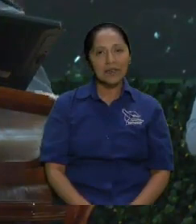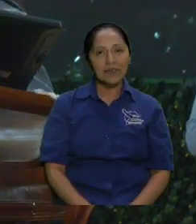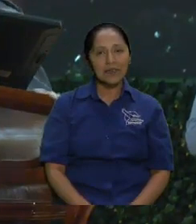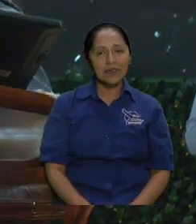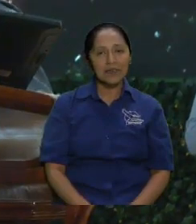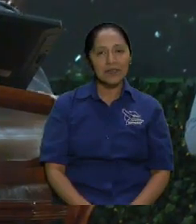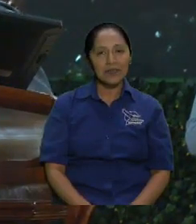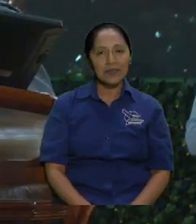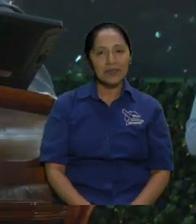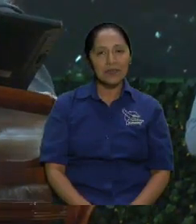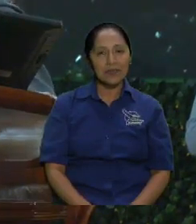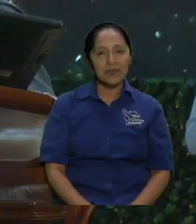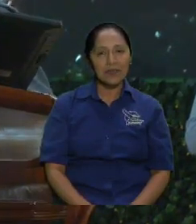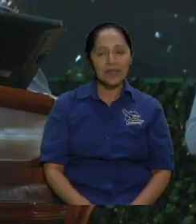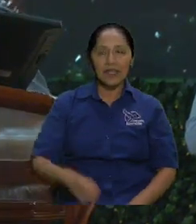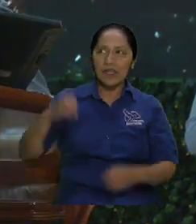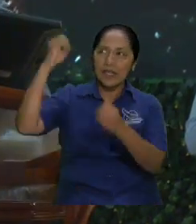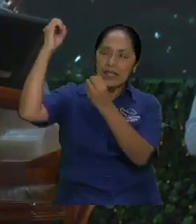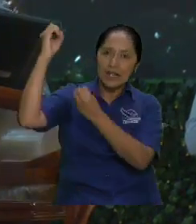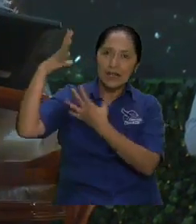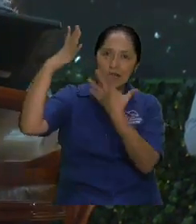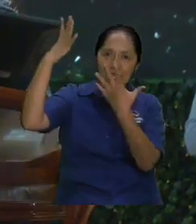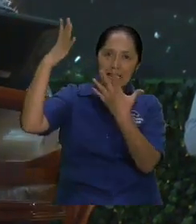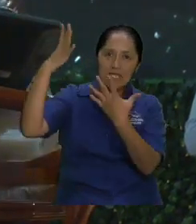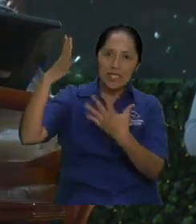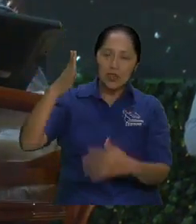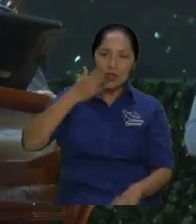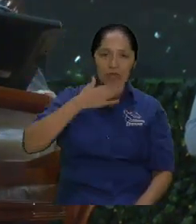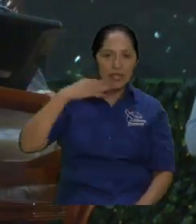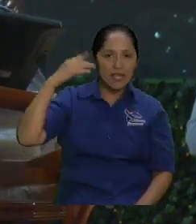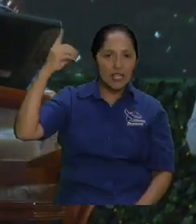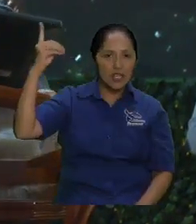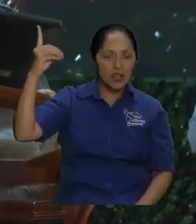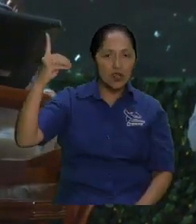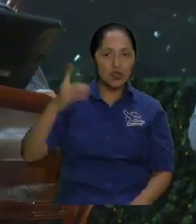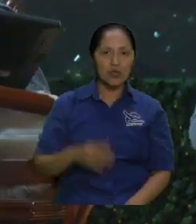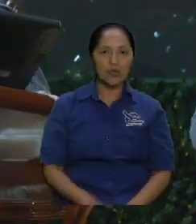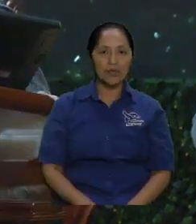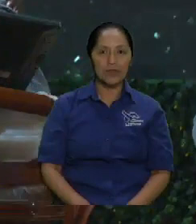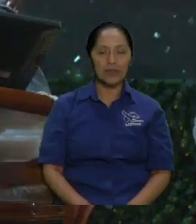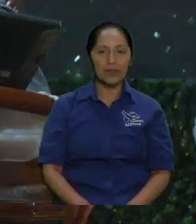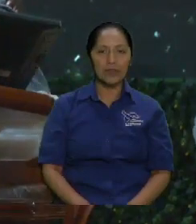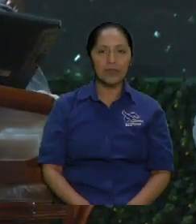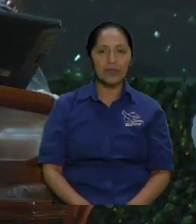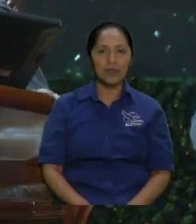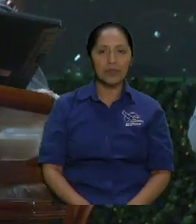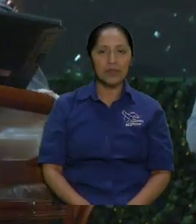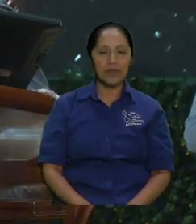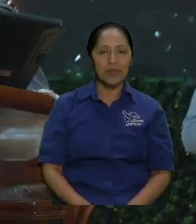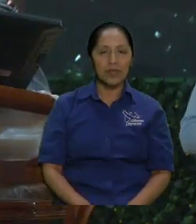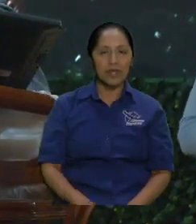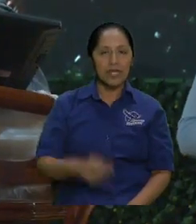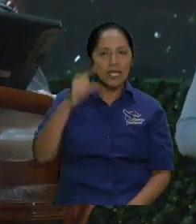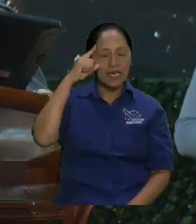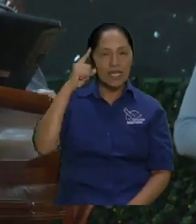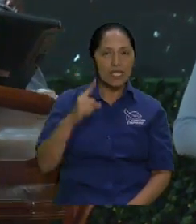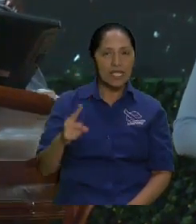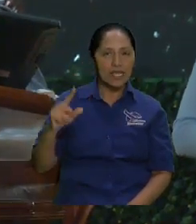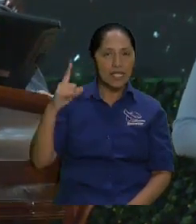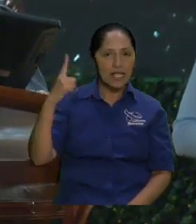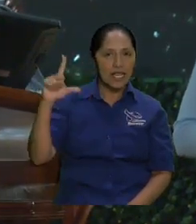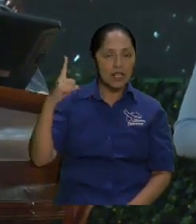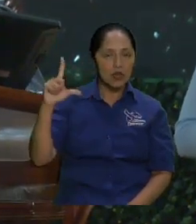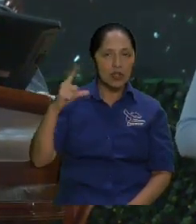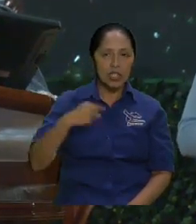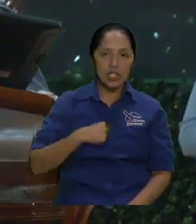cuando las cosas vienen de parte de Dios así son el día lunes estuve estuve llamando a